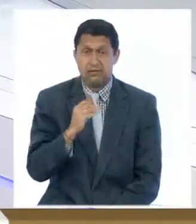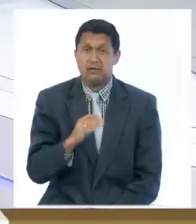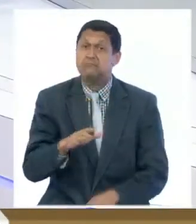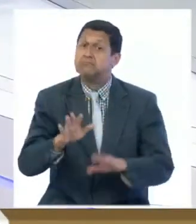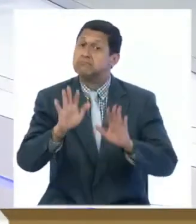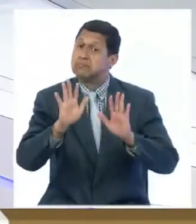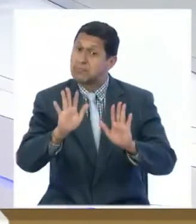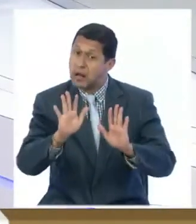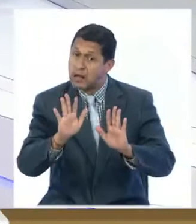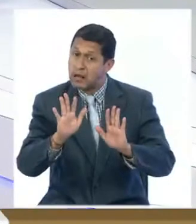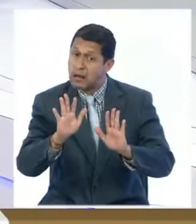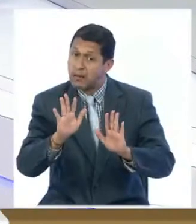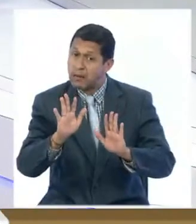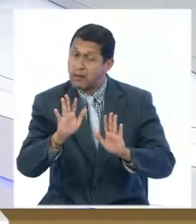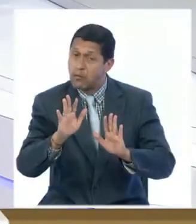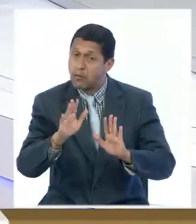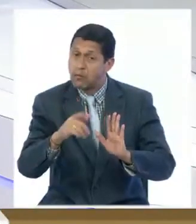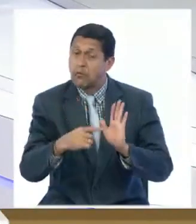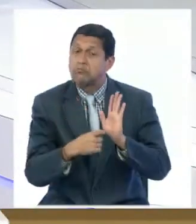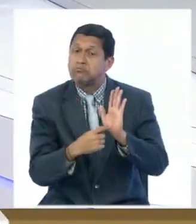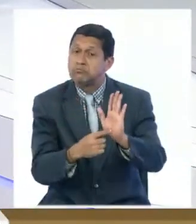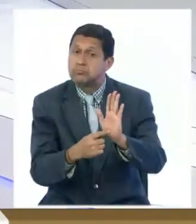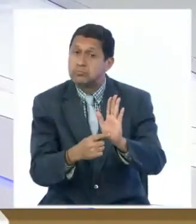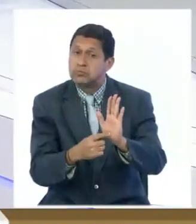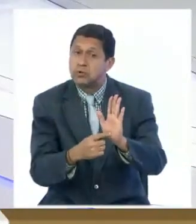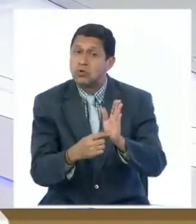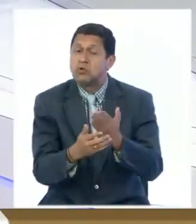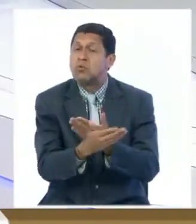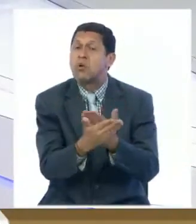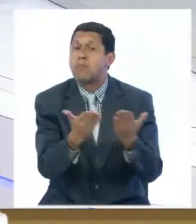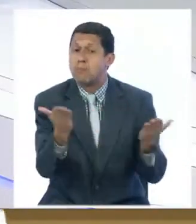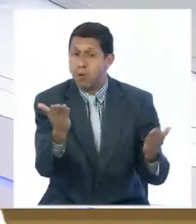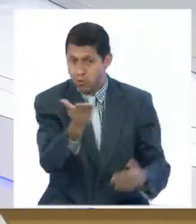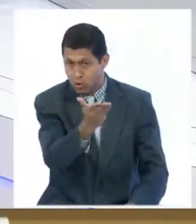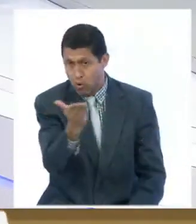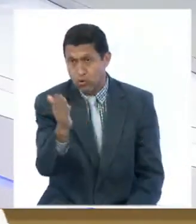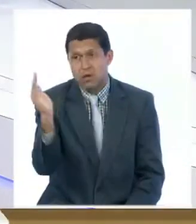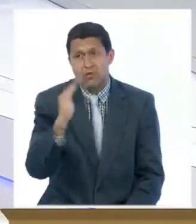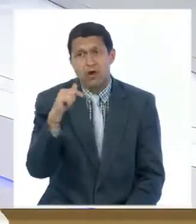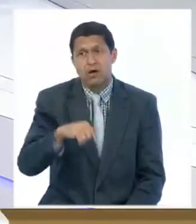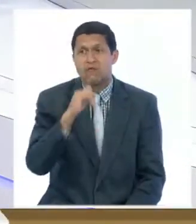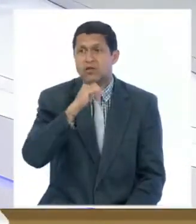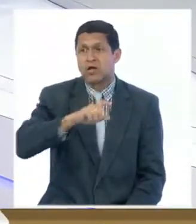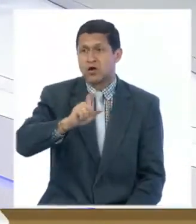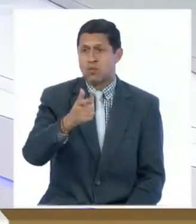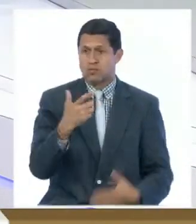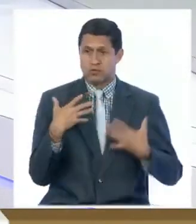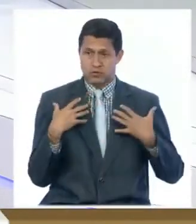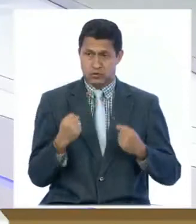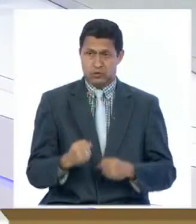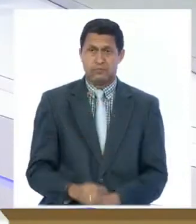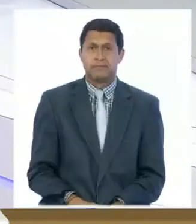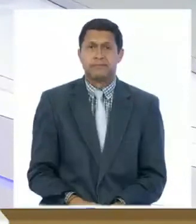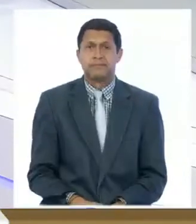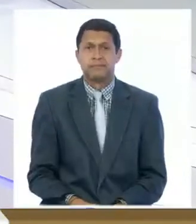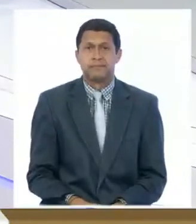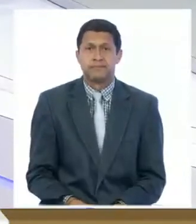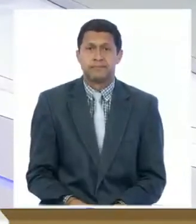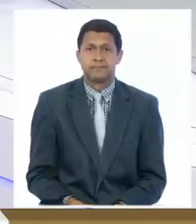Antes de irnos a nuestra pausa queremos ofrecerle un servicio público que nos llega a Noticias Globovisión Salud.